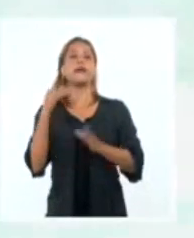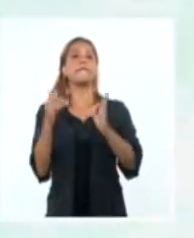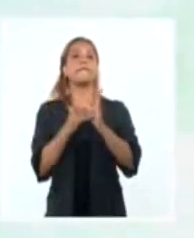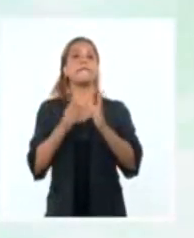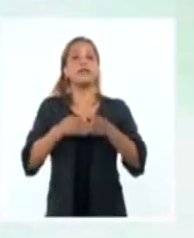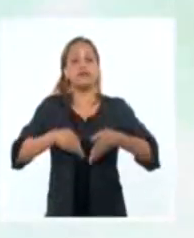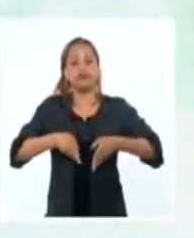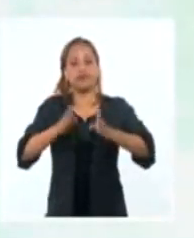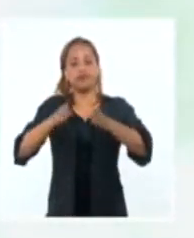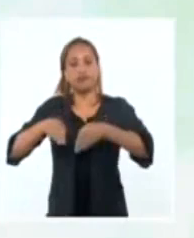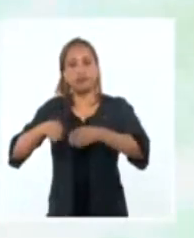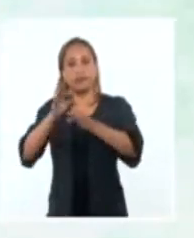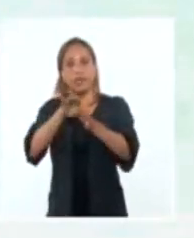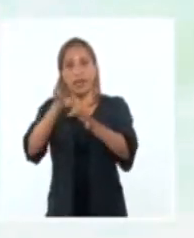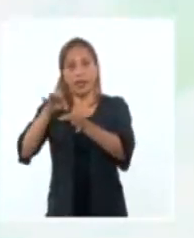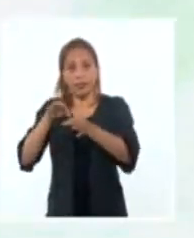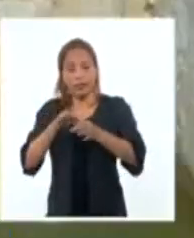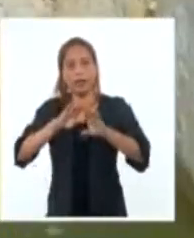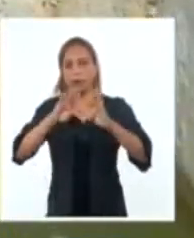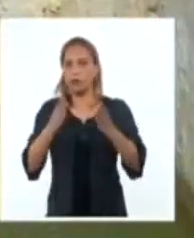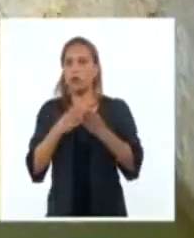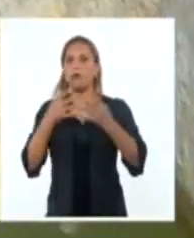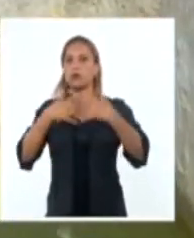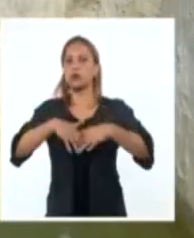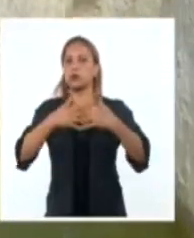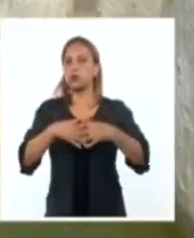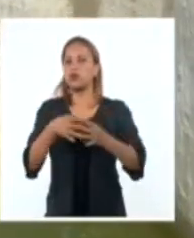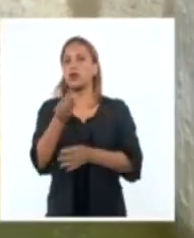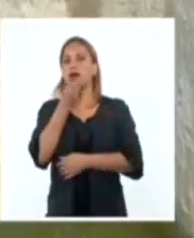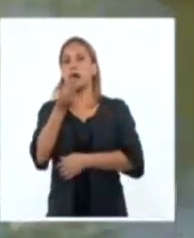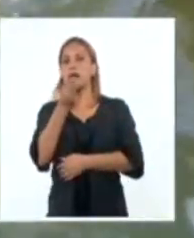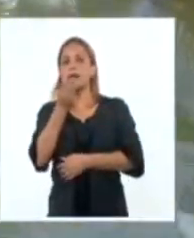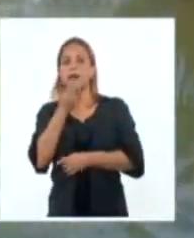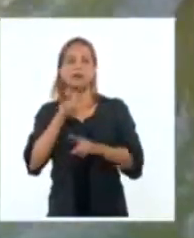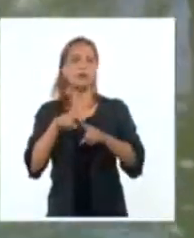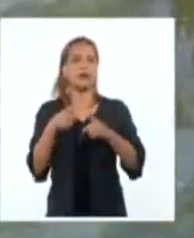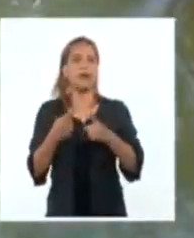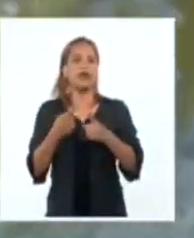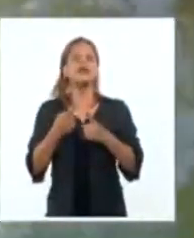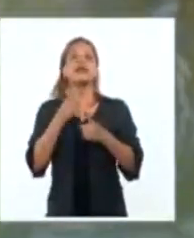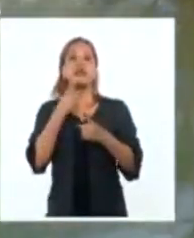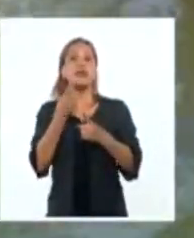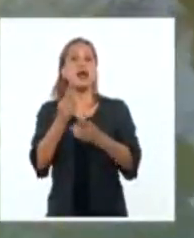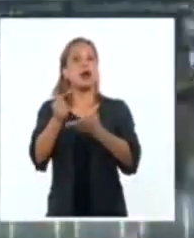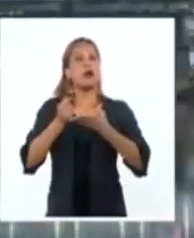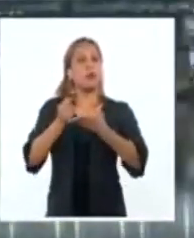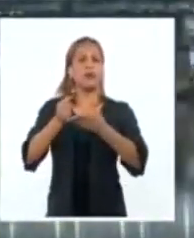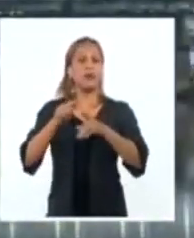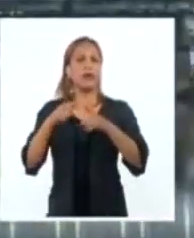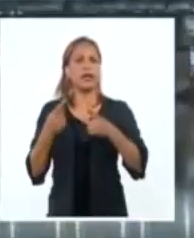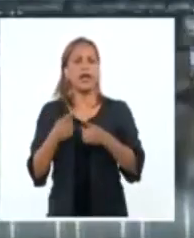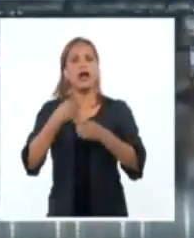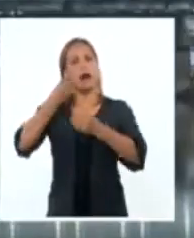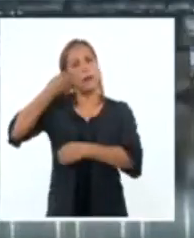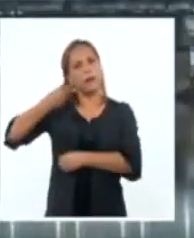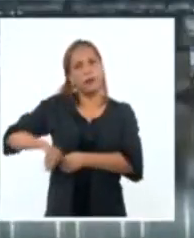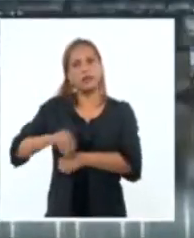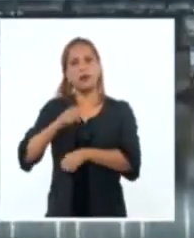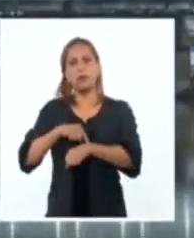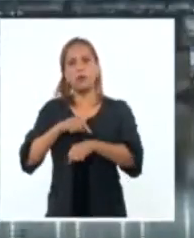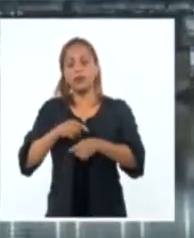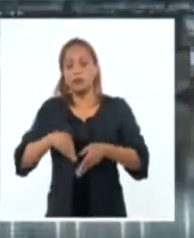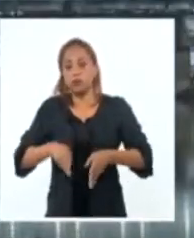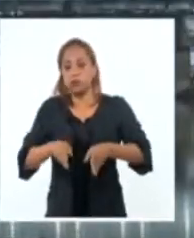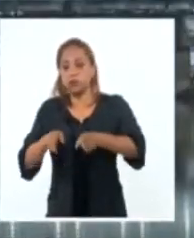multiplicar rendimientos en la producción de alimentos. A la vez que permitirá el aprovechamiento de sus